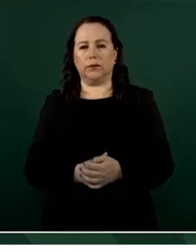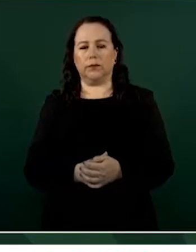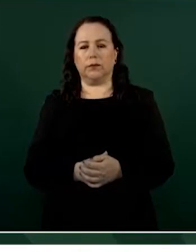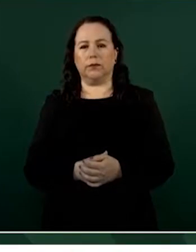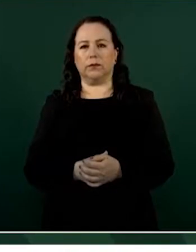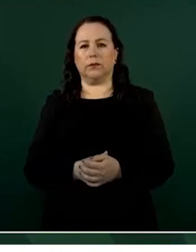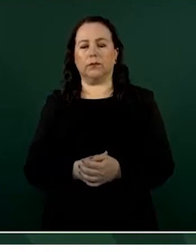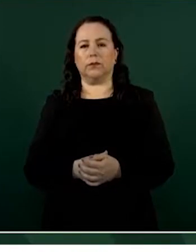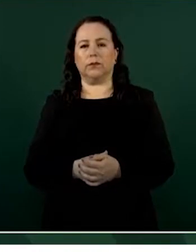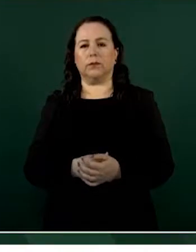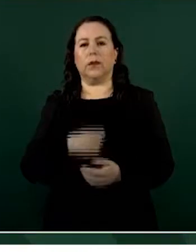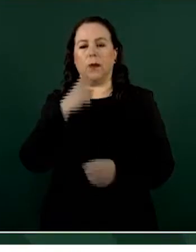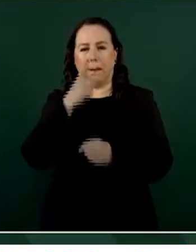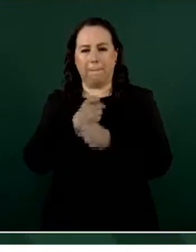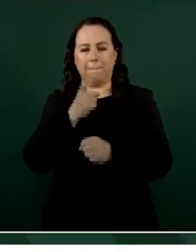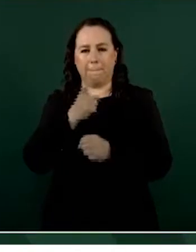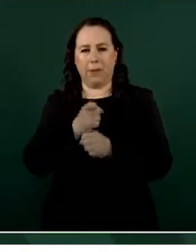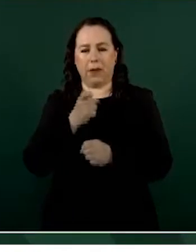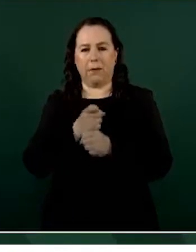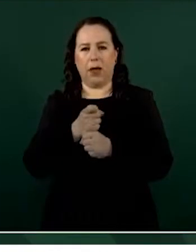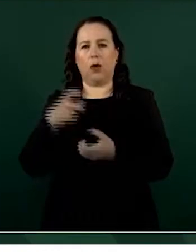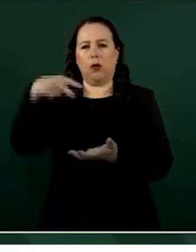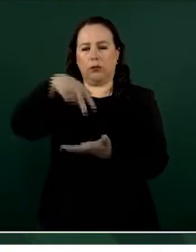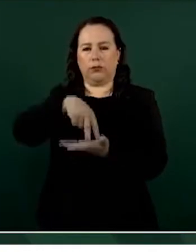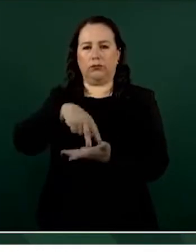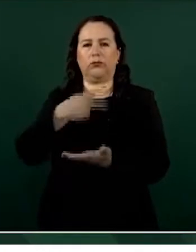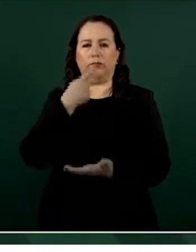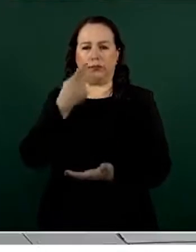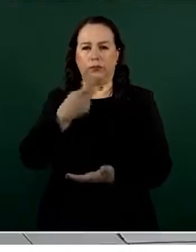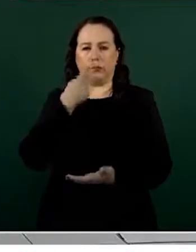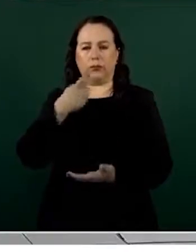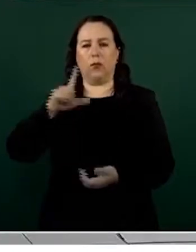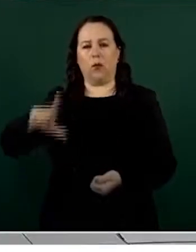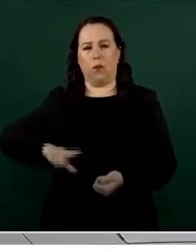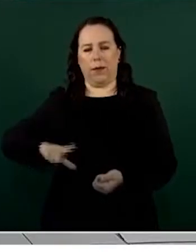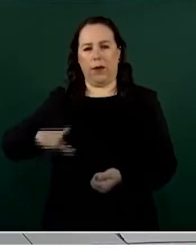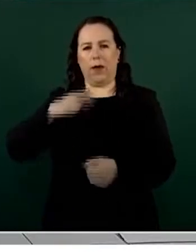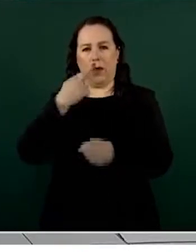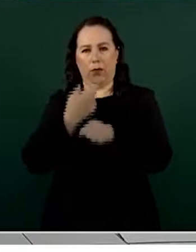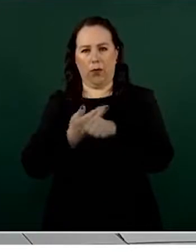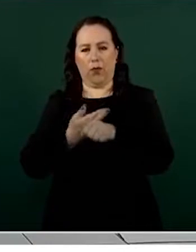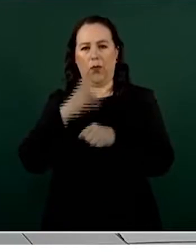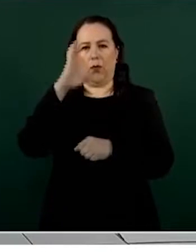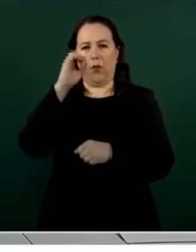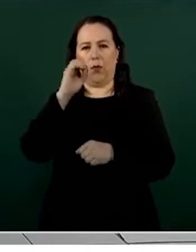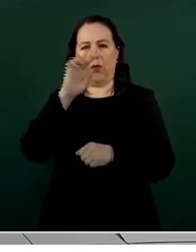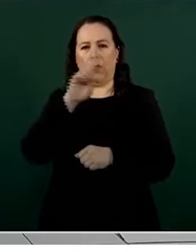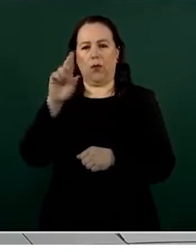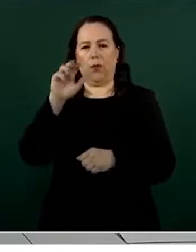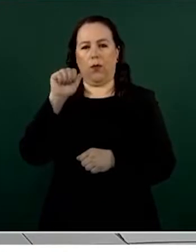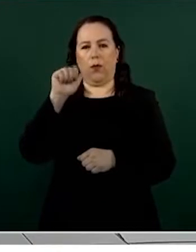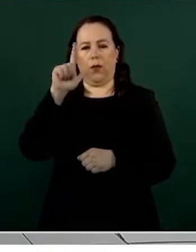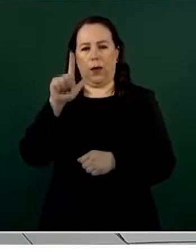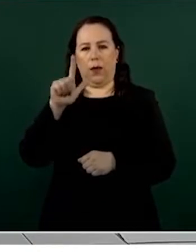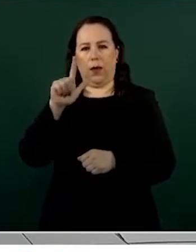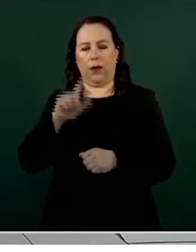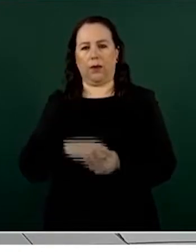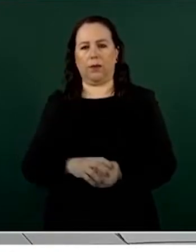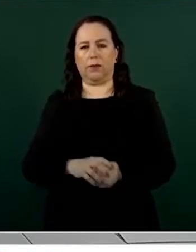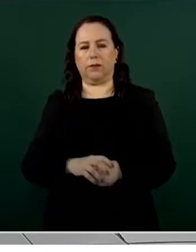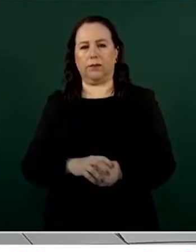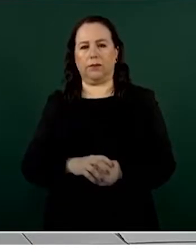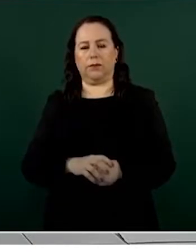el chiano gobernador Javier Corral, posteriormente